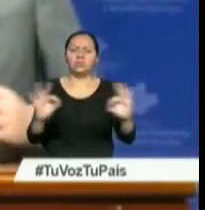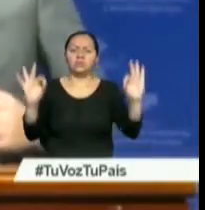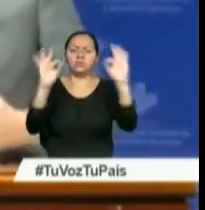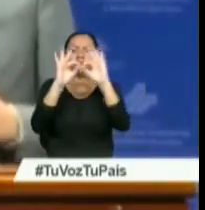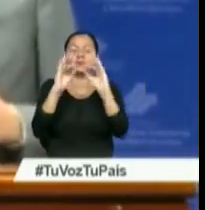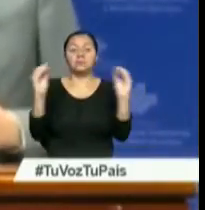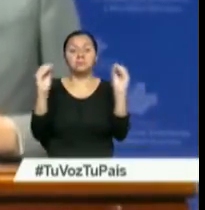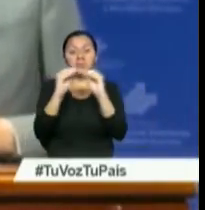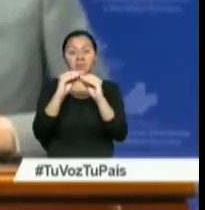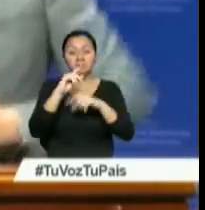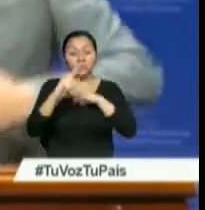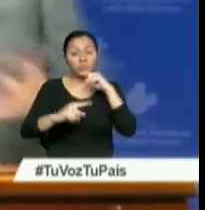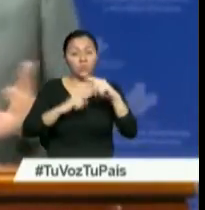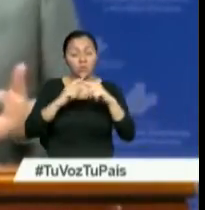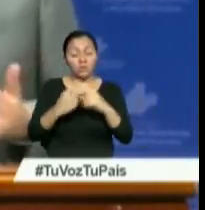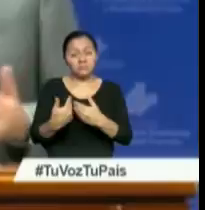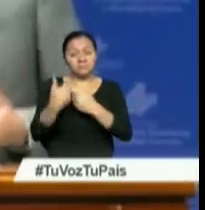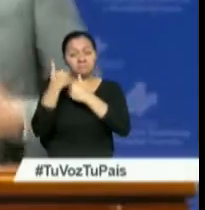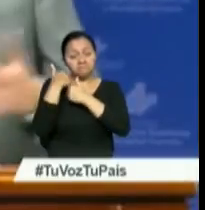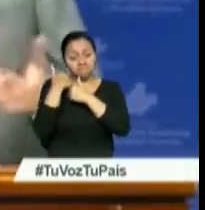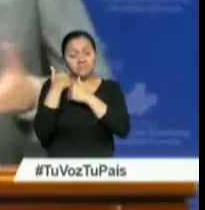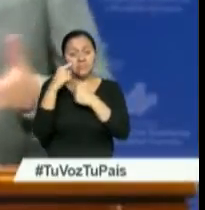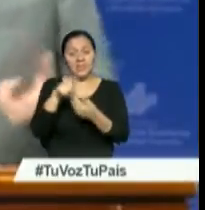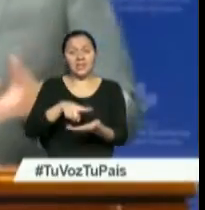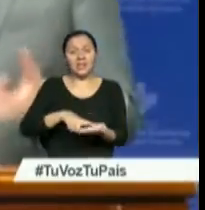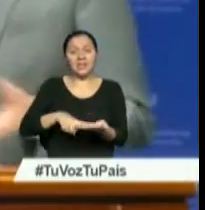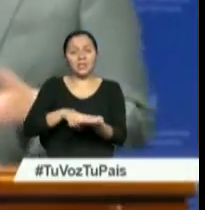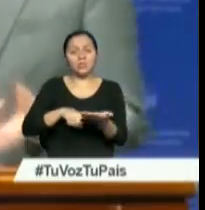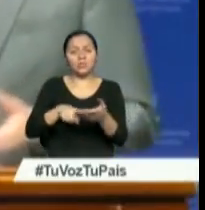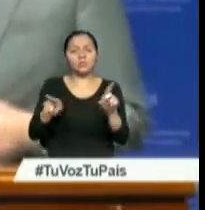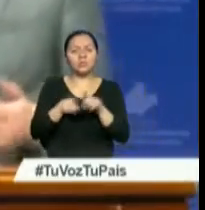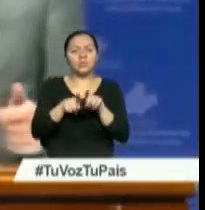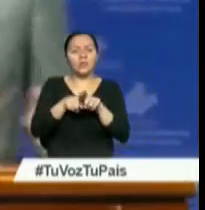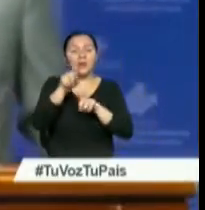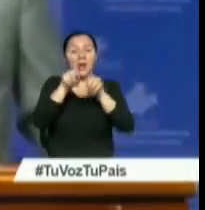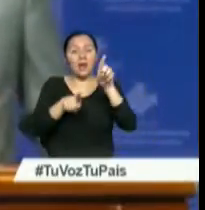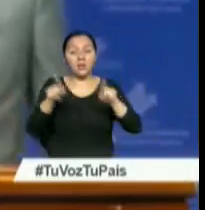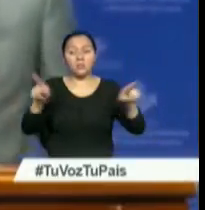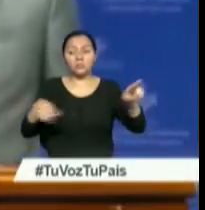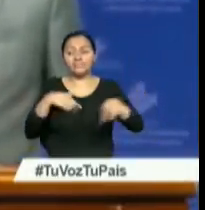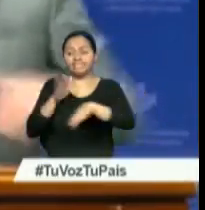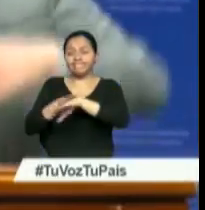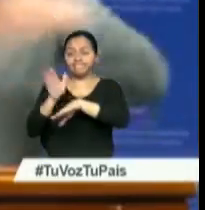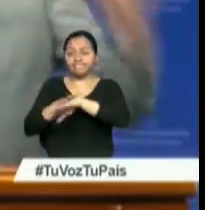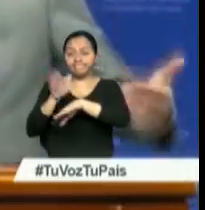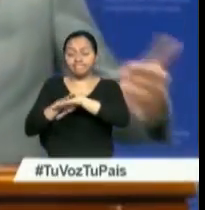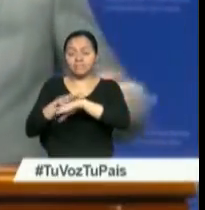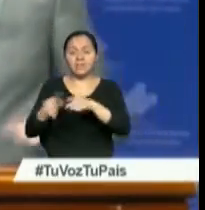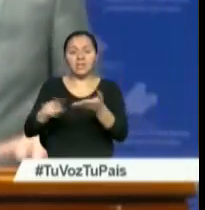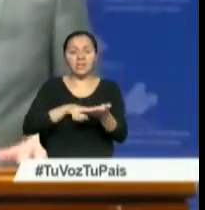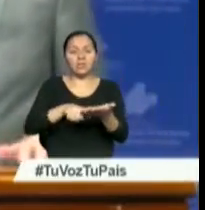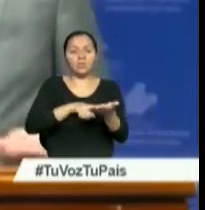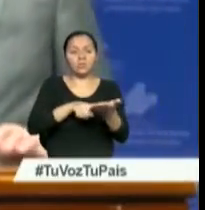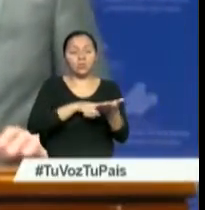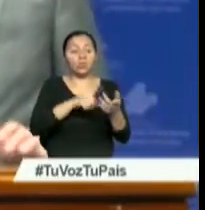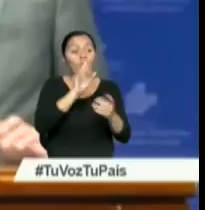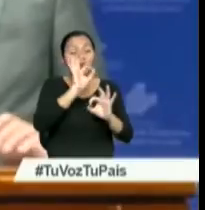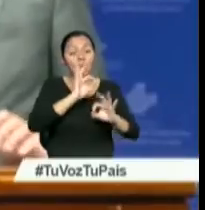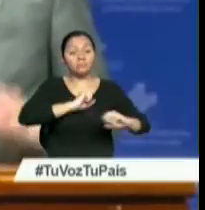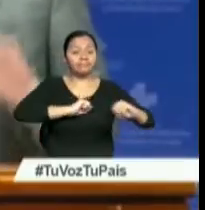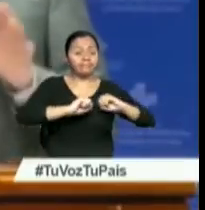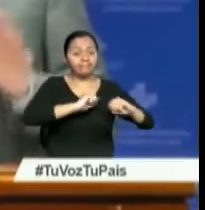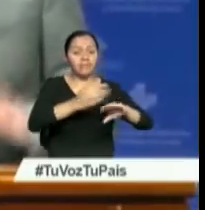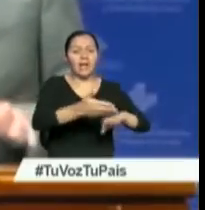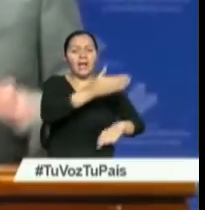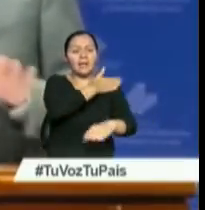es que tuvimos durante la reunión, de hecho se hicieron varias llamadas durante la reunión, pero también hubo gestiones los días